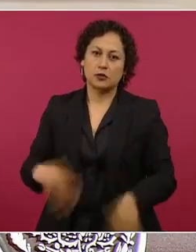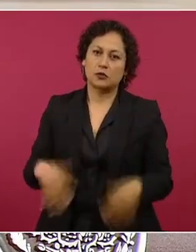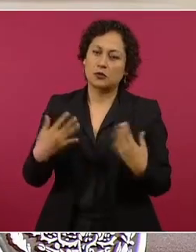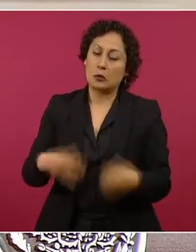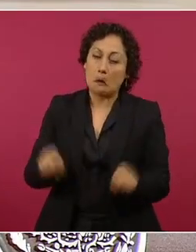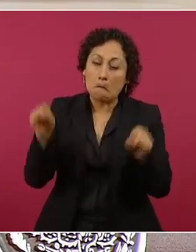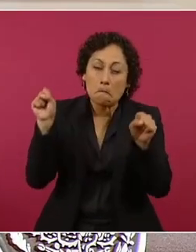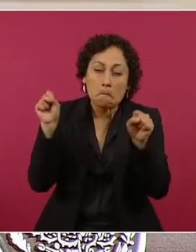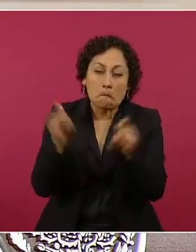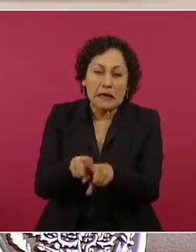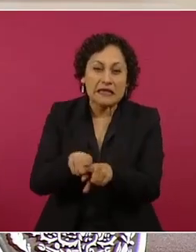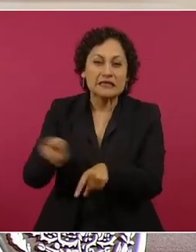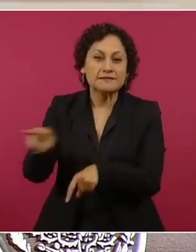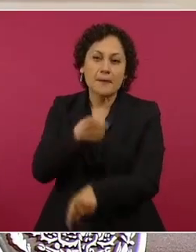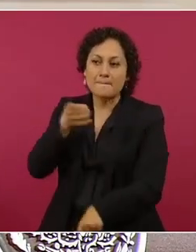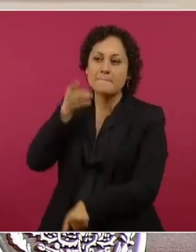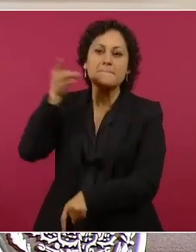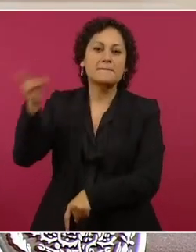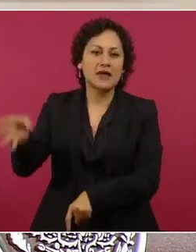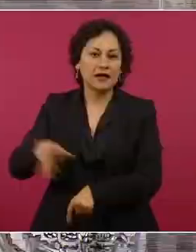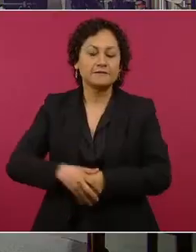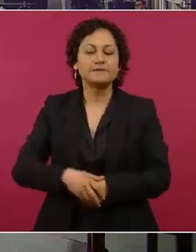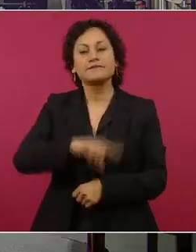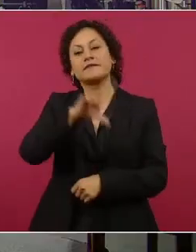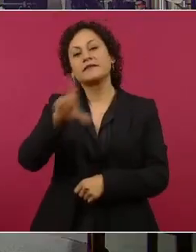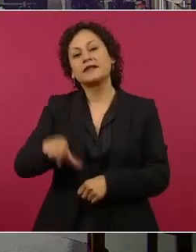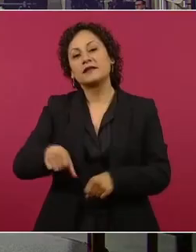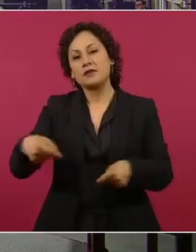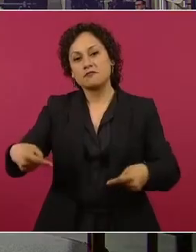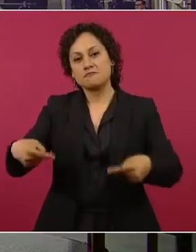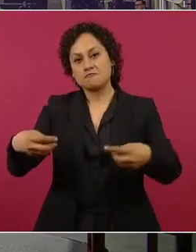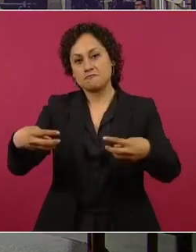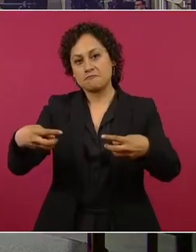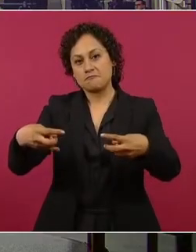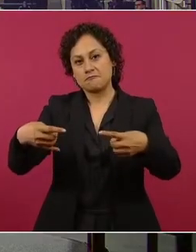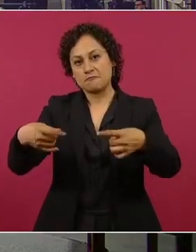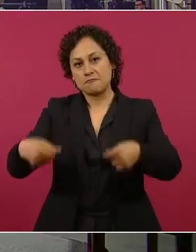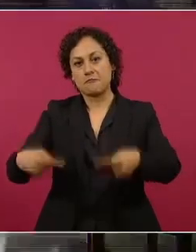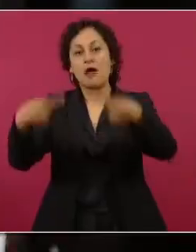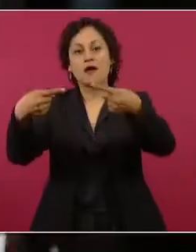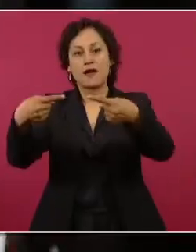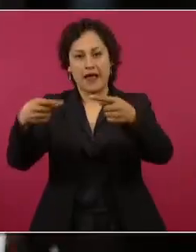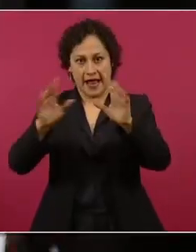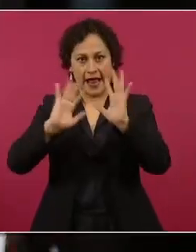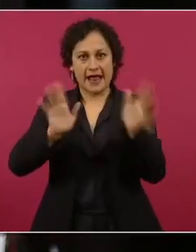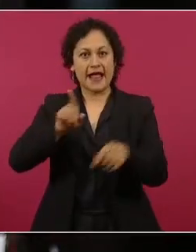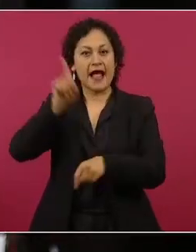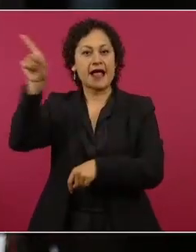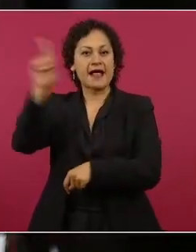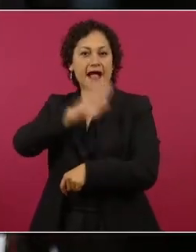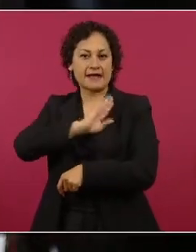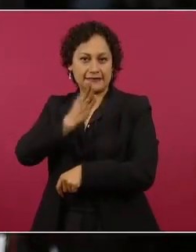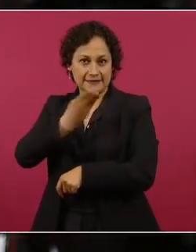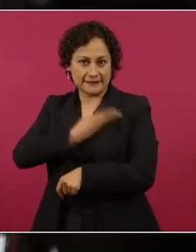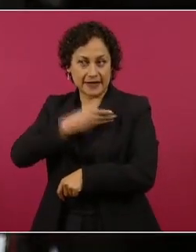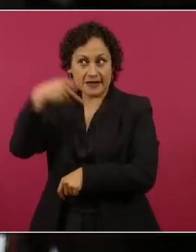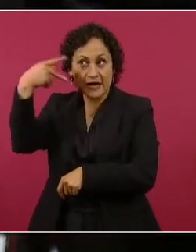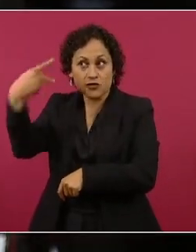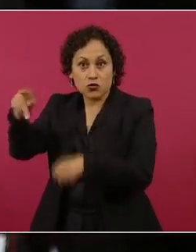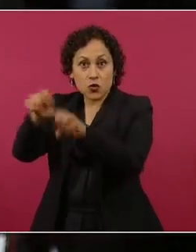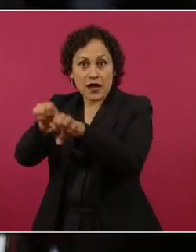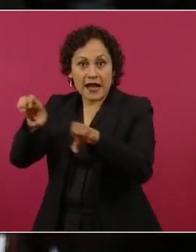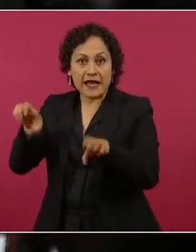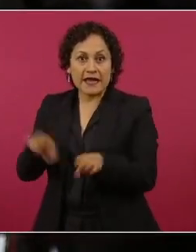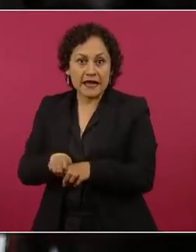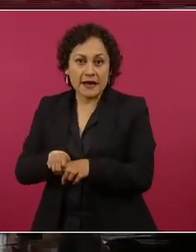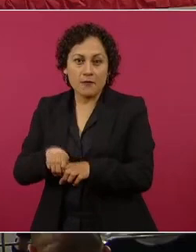semifinal contra el campeón que estaba jugando en su casa, España, y ganamos. No sé si a las